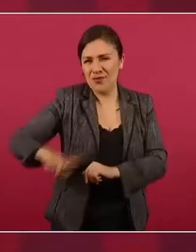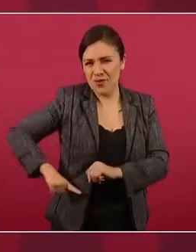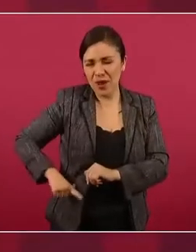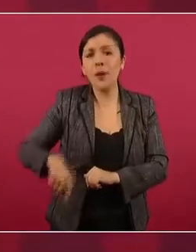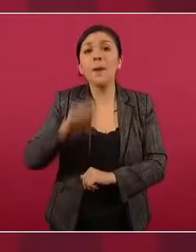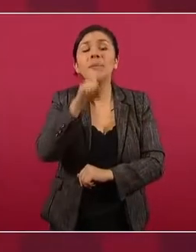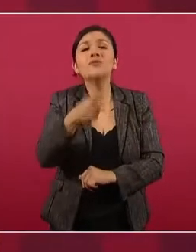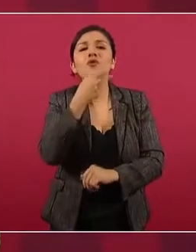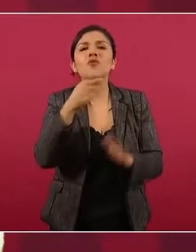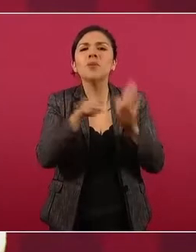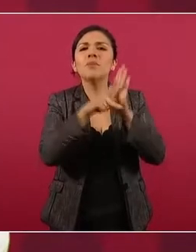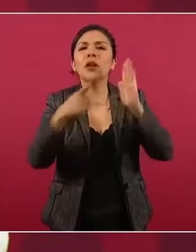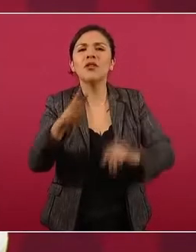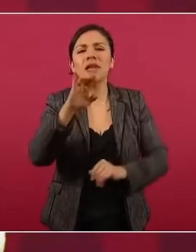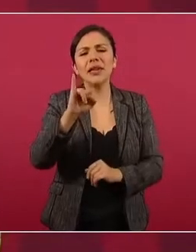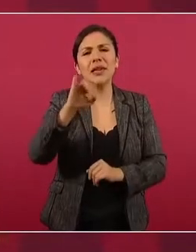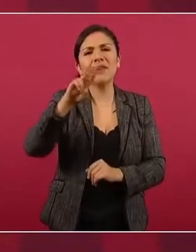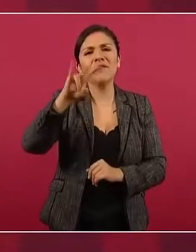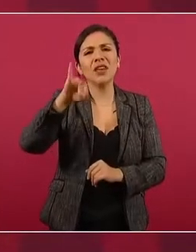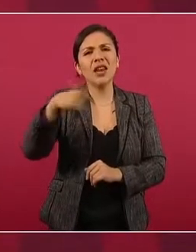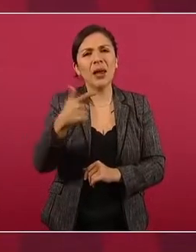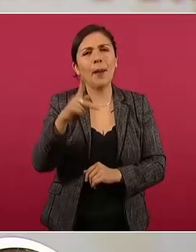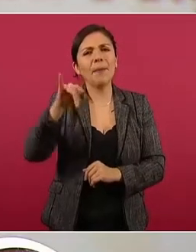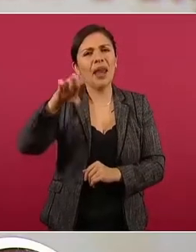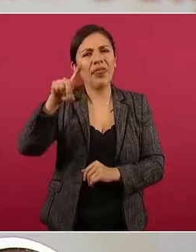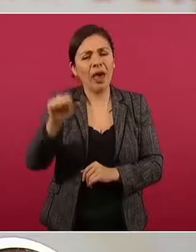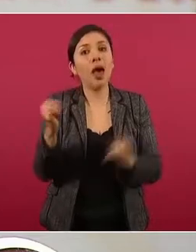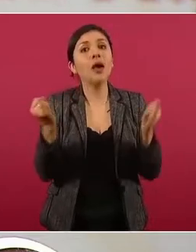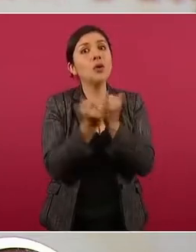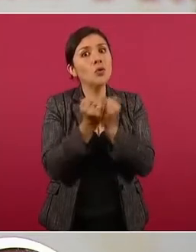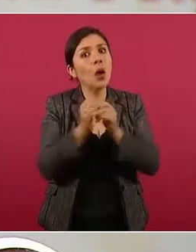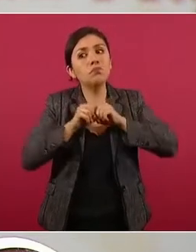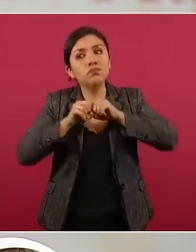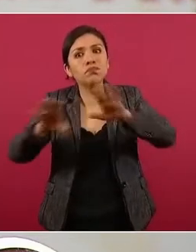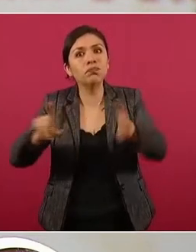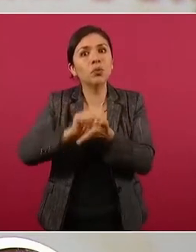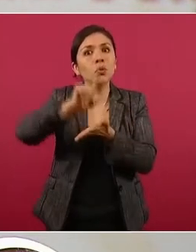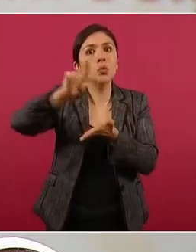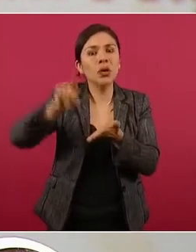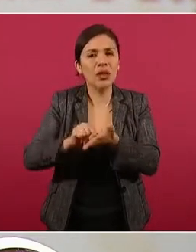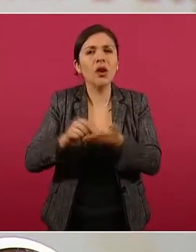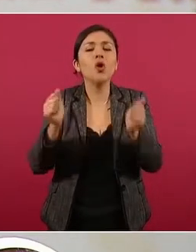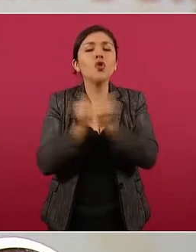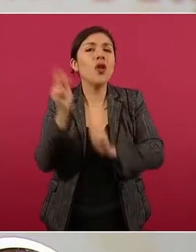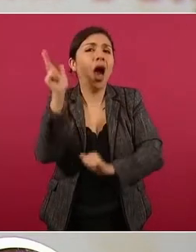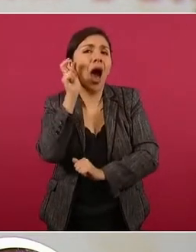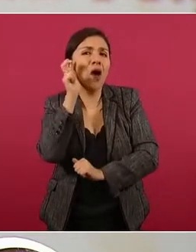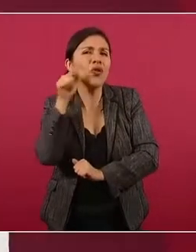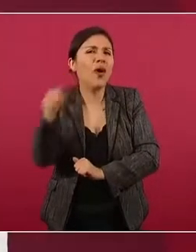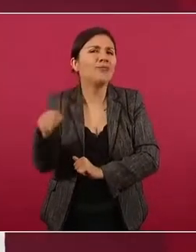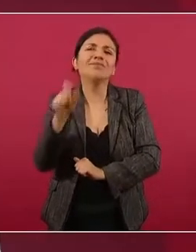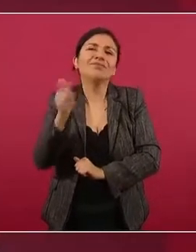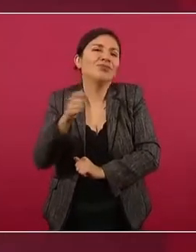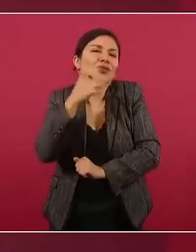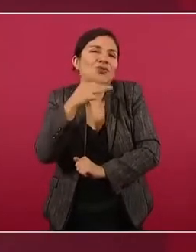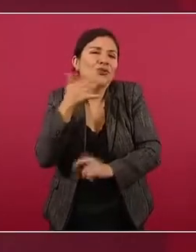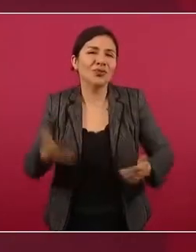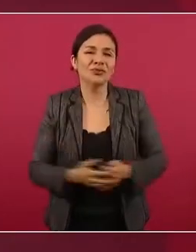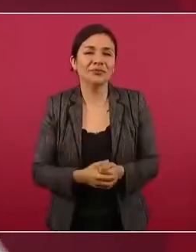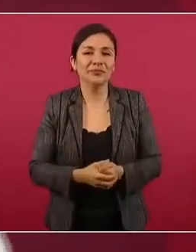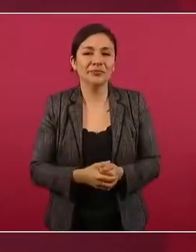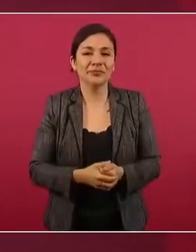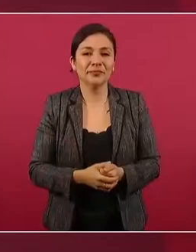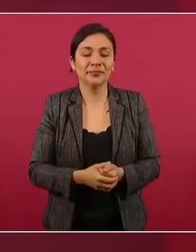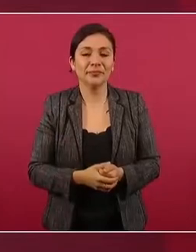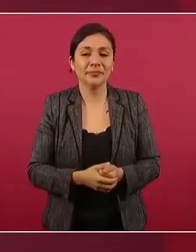reportero Irving Pineda de TV Azteca se lanzó con un tuit con el audio manipulado. Y